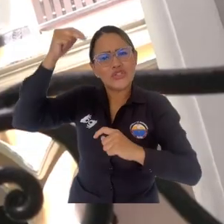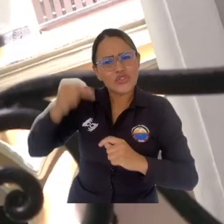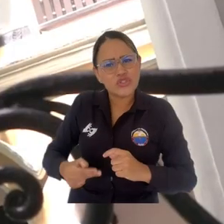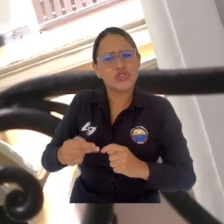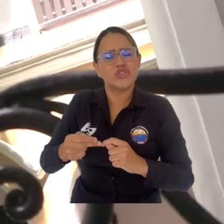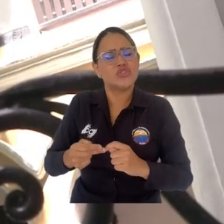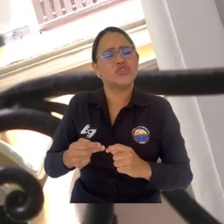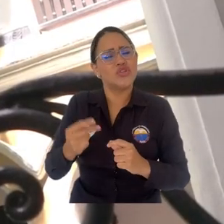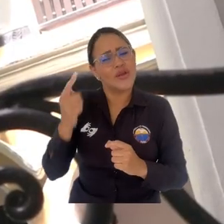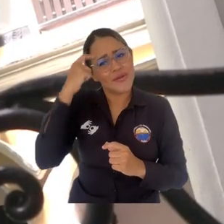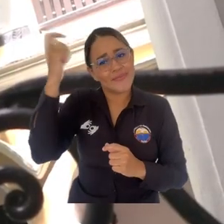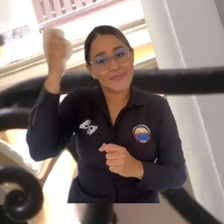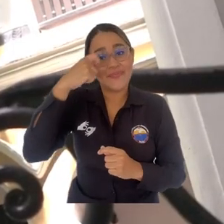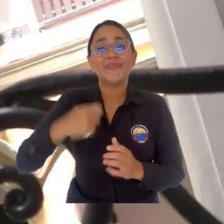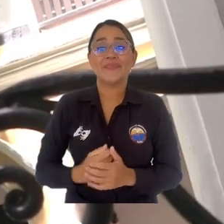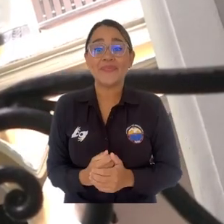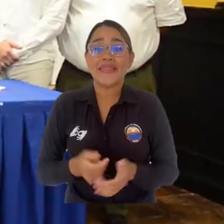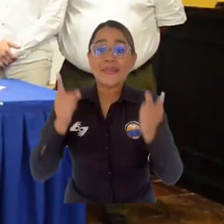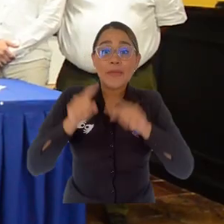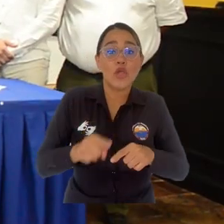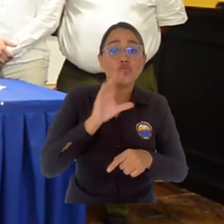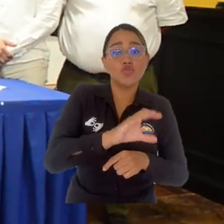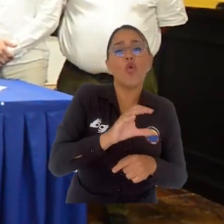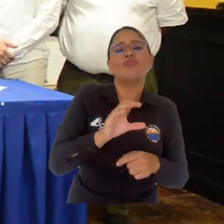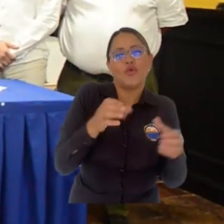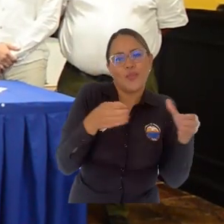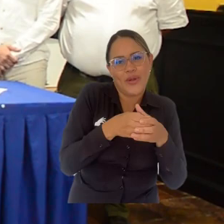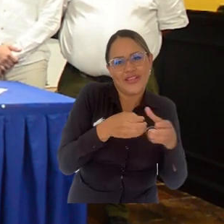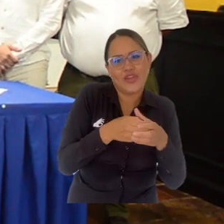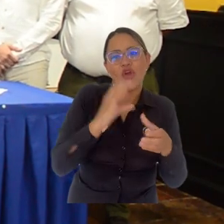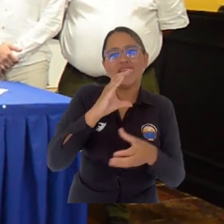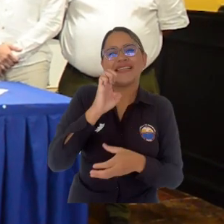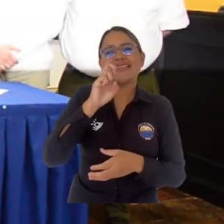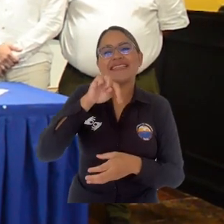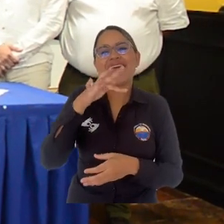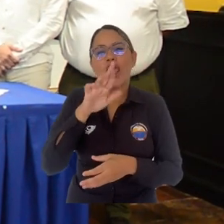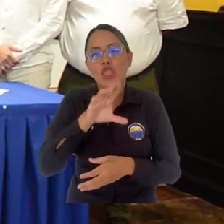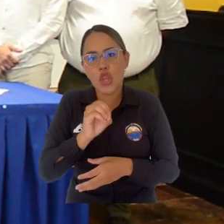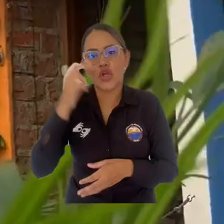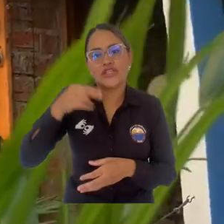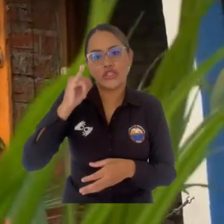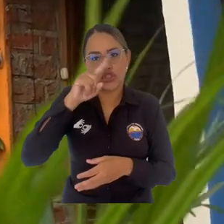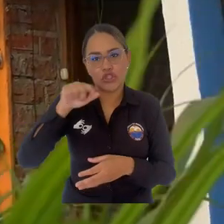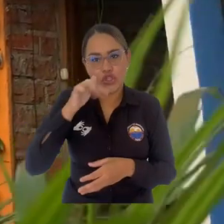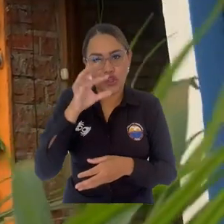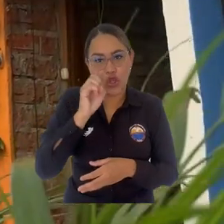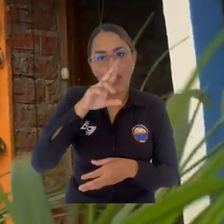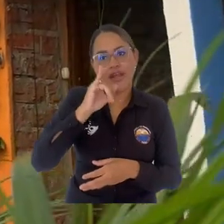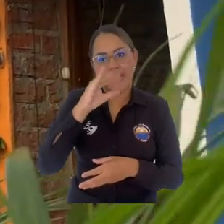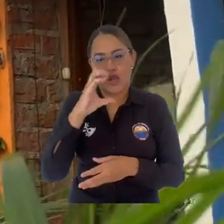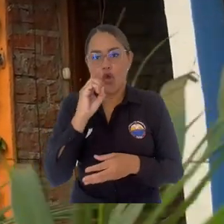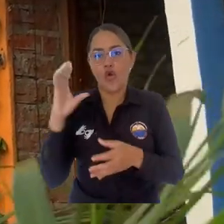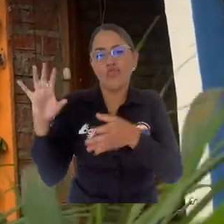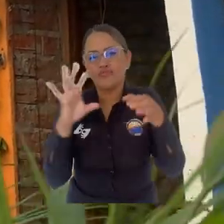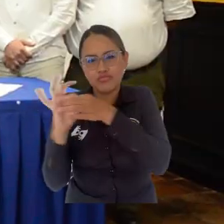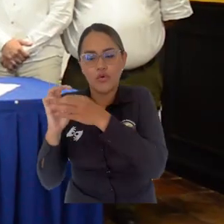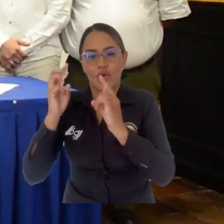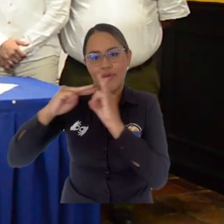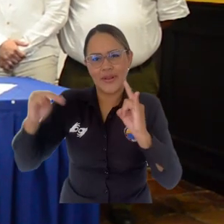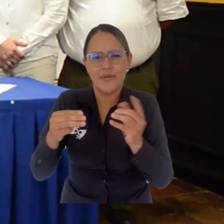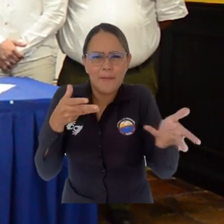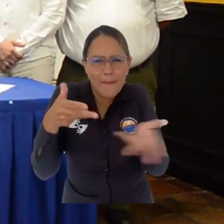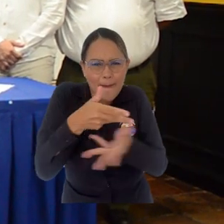histórica que es importante en el país. Recientemente, Unimagdalena y la Corporación Centro Histórico firmaron un convenio que busca